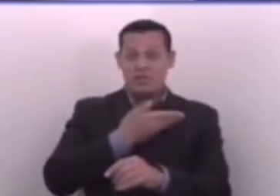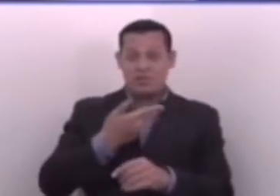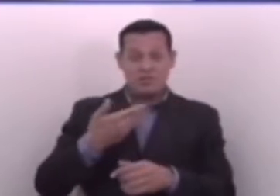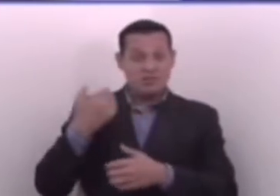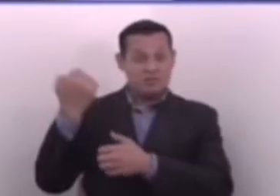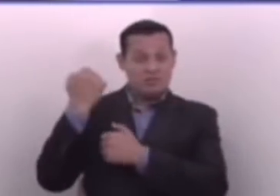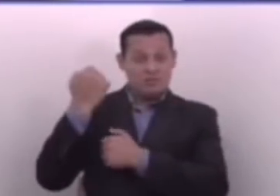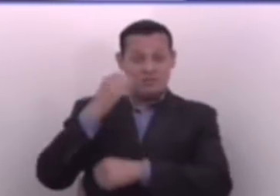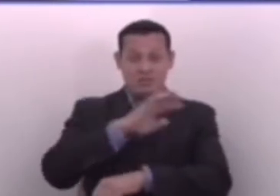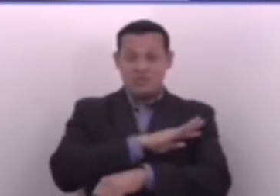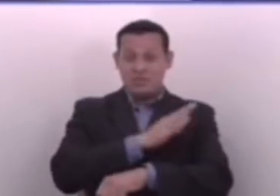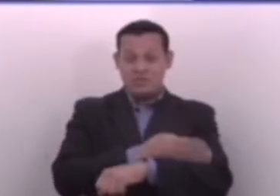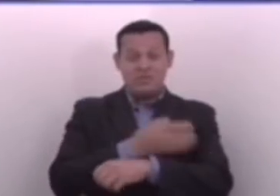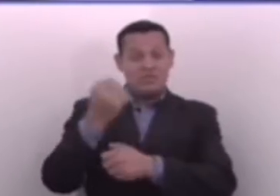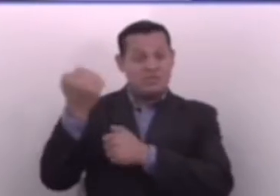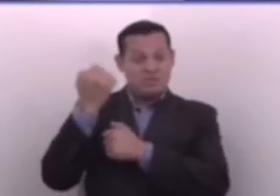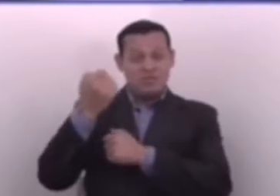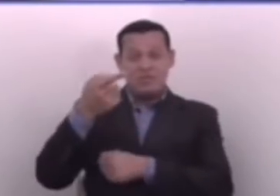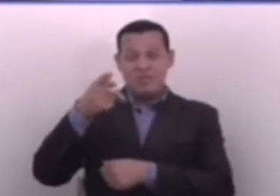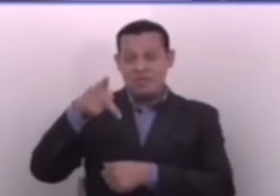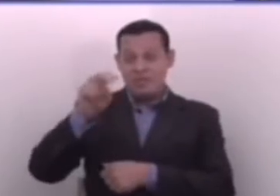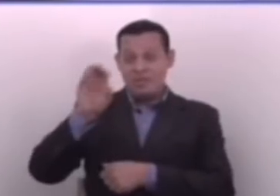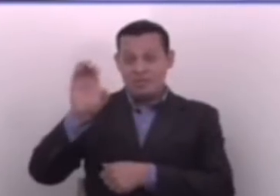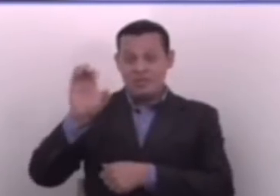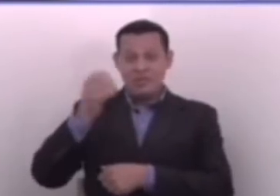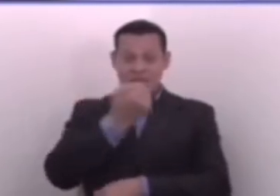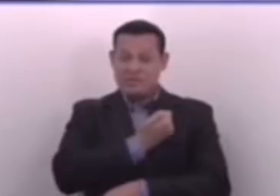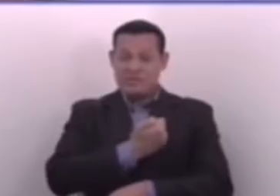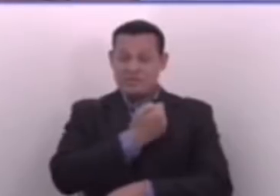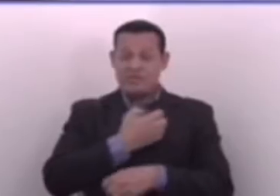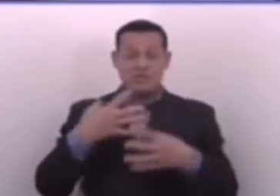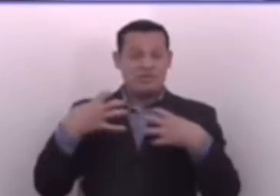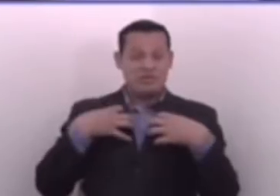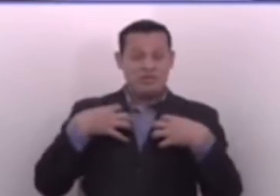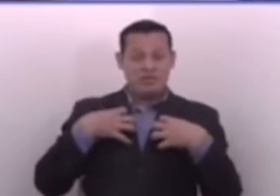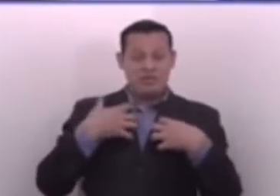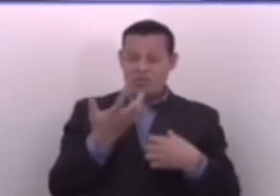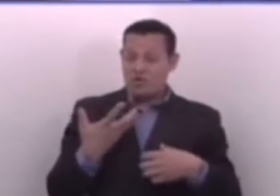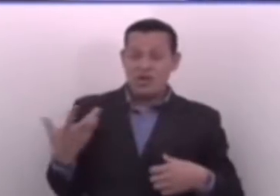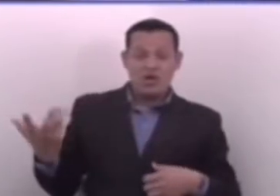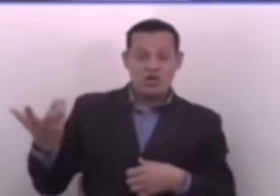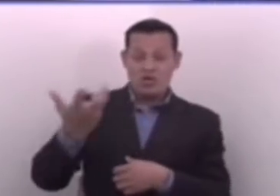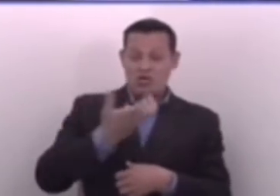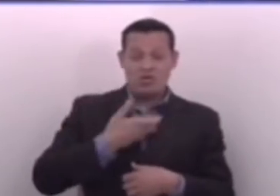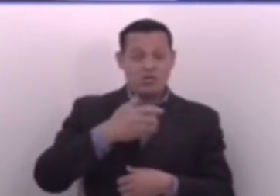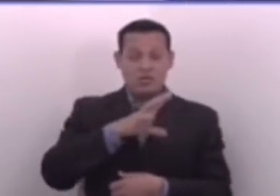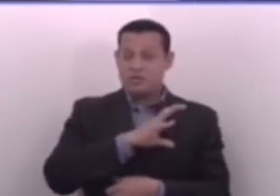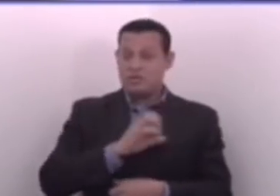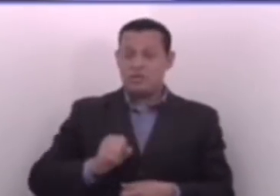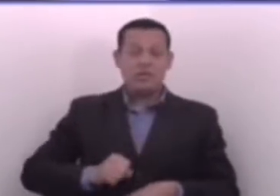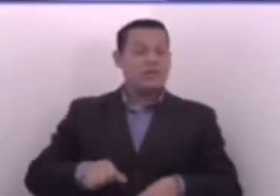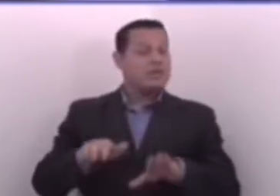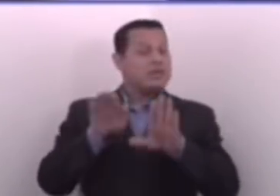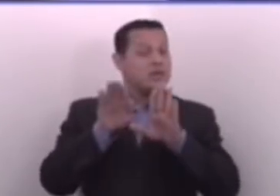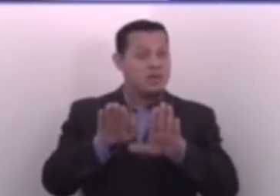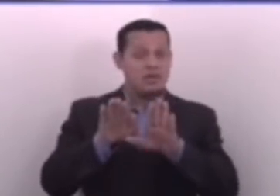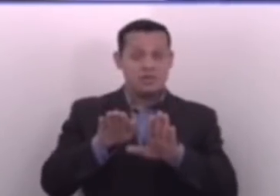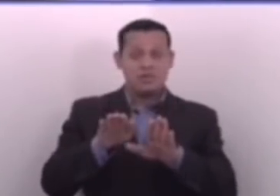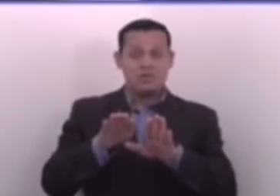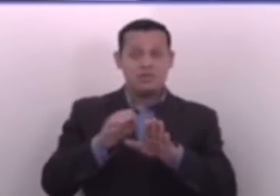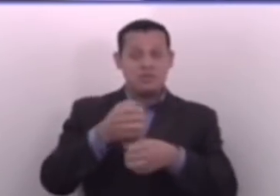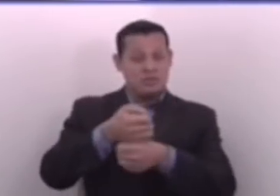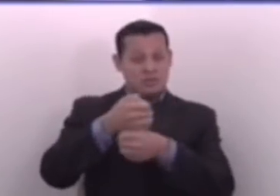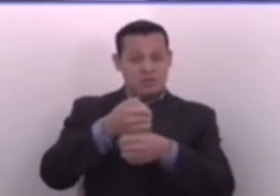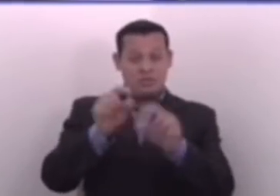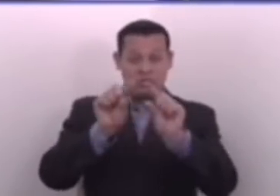soldado, a usted, policía, que sacrifica su vida por mí, por la de todos los salvadoreños. Muchísimas gracias al Gabinete